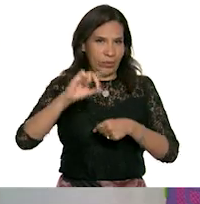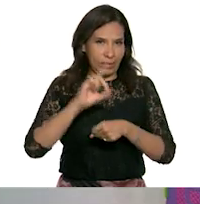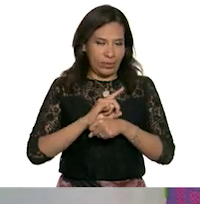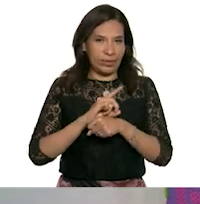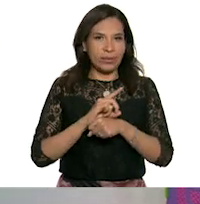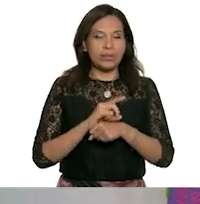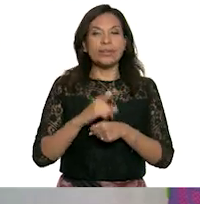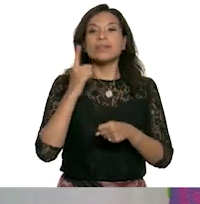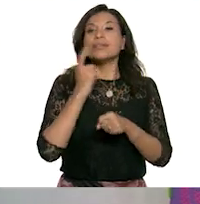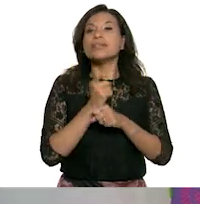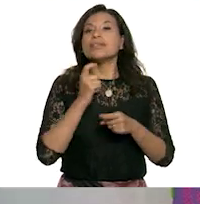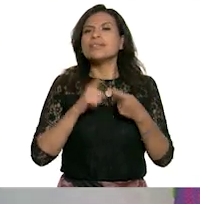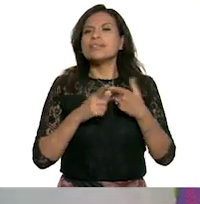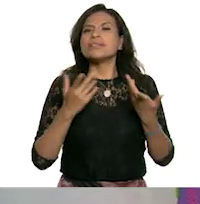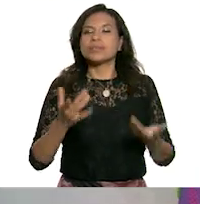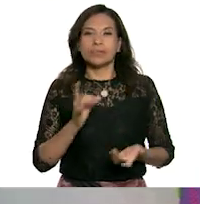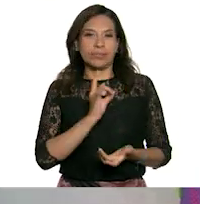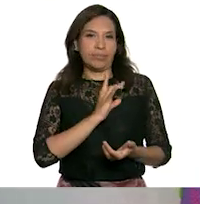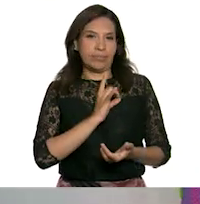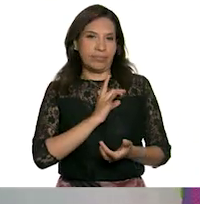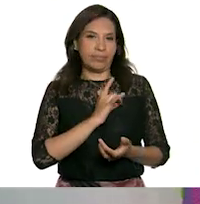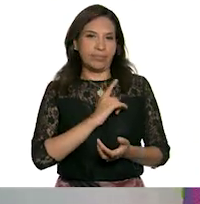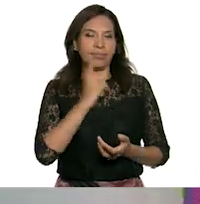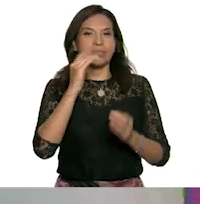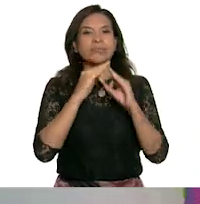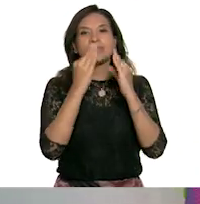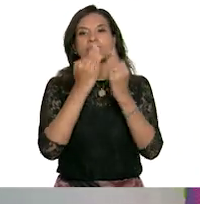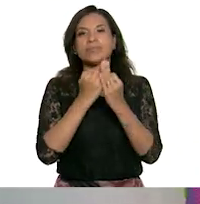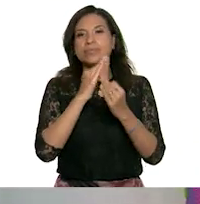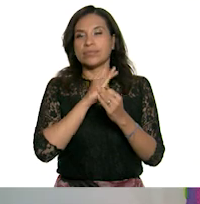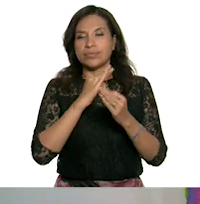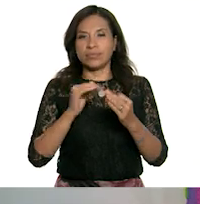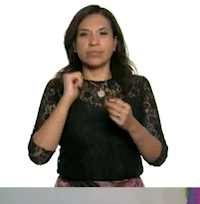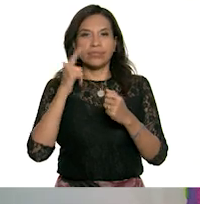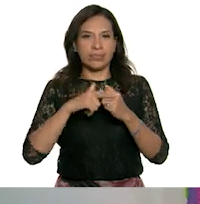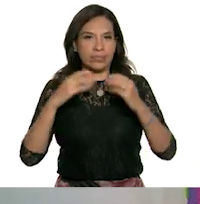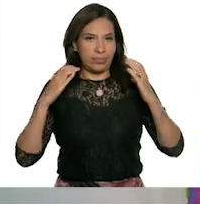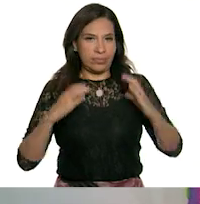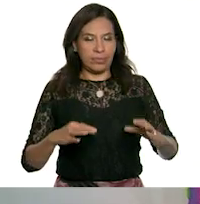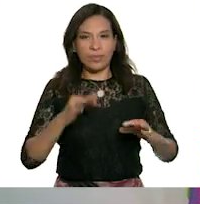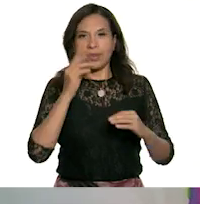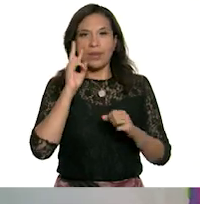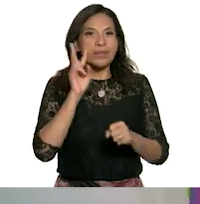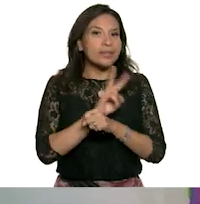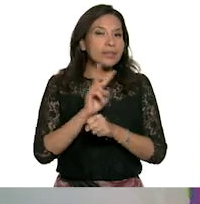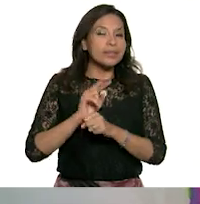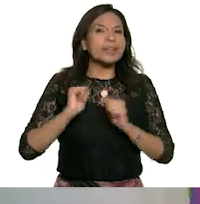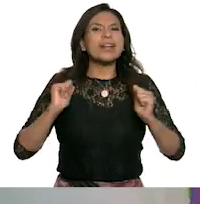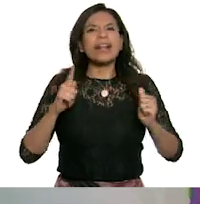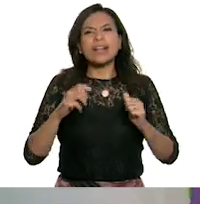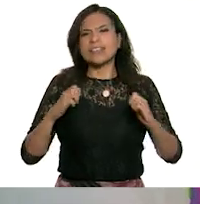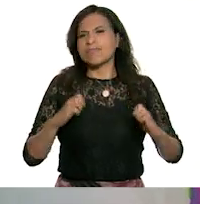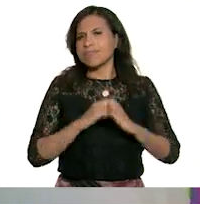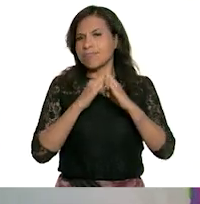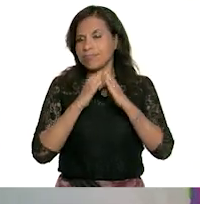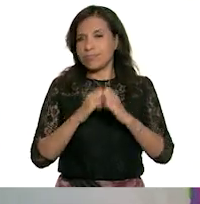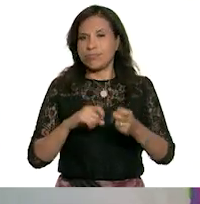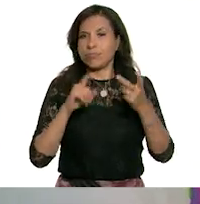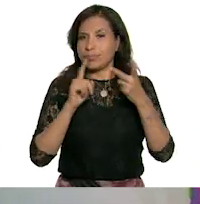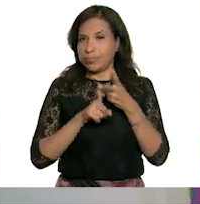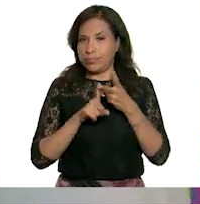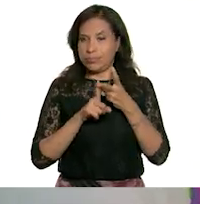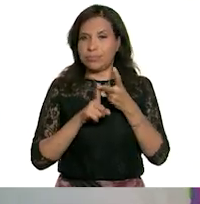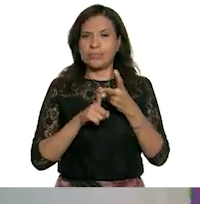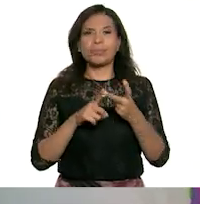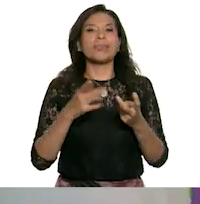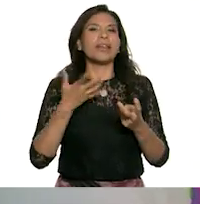hoy? En primer lugar que el miedo es una forma de poner al cuerpo en alerta ante una amenaza en segundo lugar